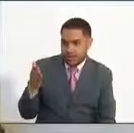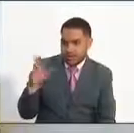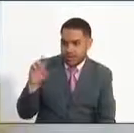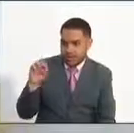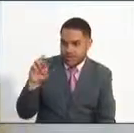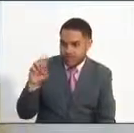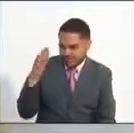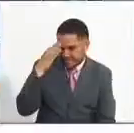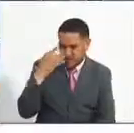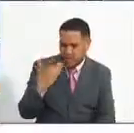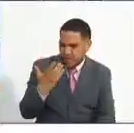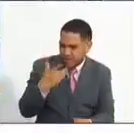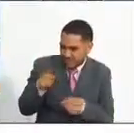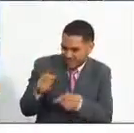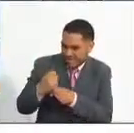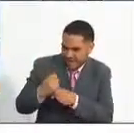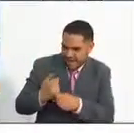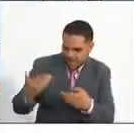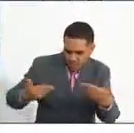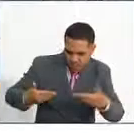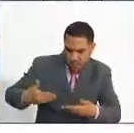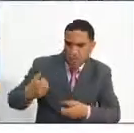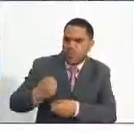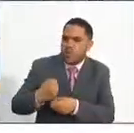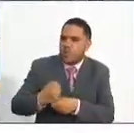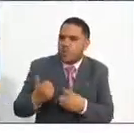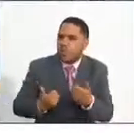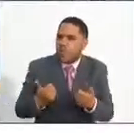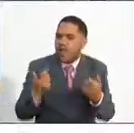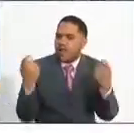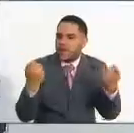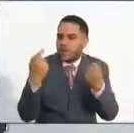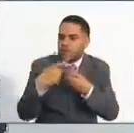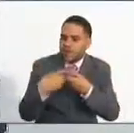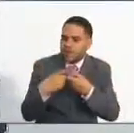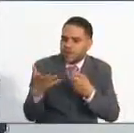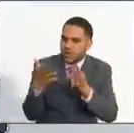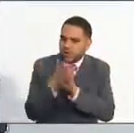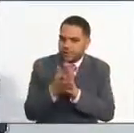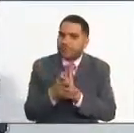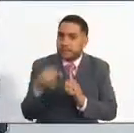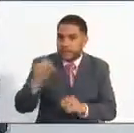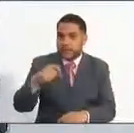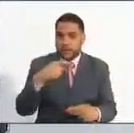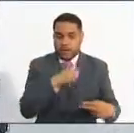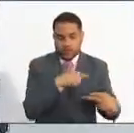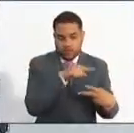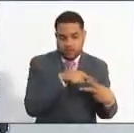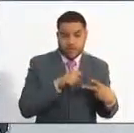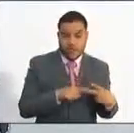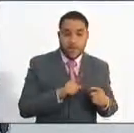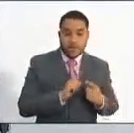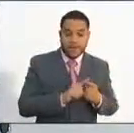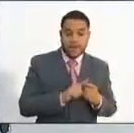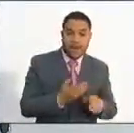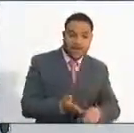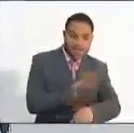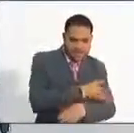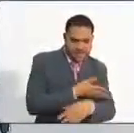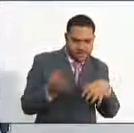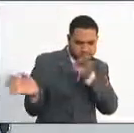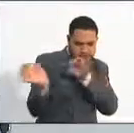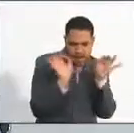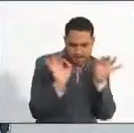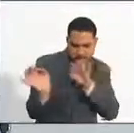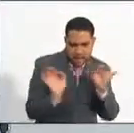despacho. ¿Cuáles son, por favor? Sí, Erika. Es importante anotar que las convocatorias tienen dos etapas. Una etapa previa de planificación